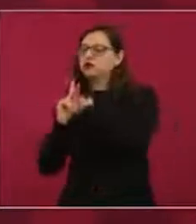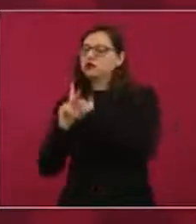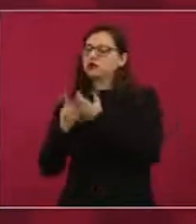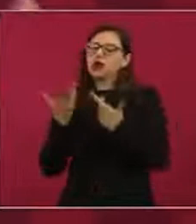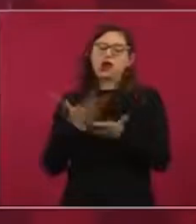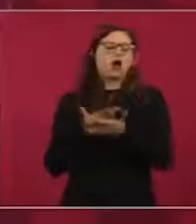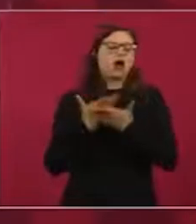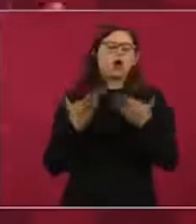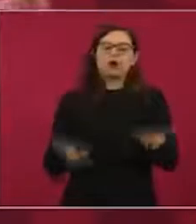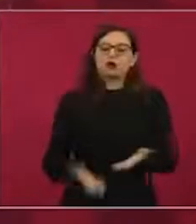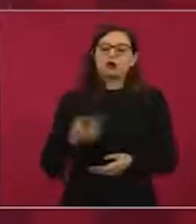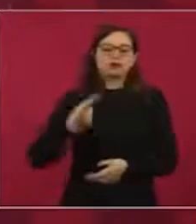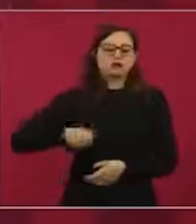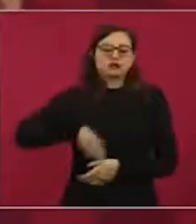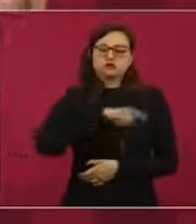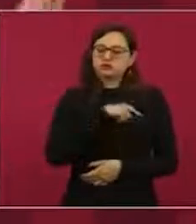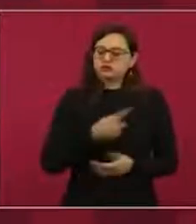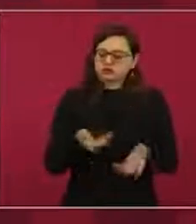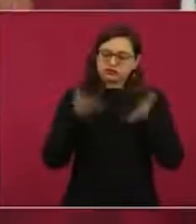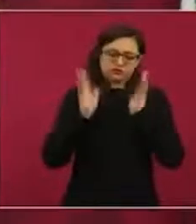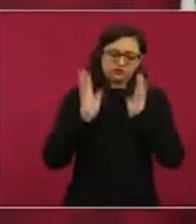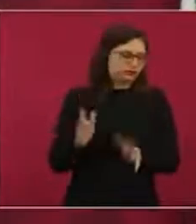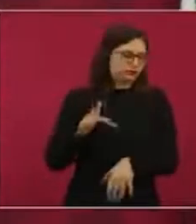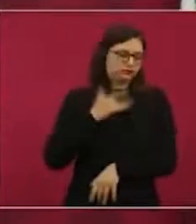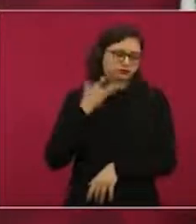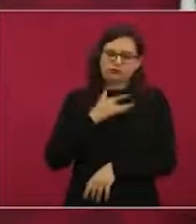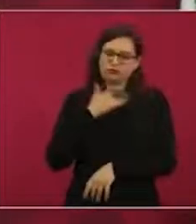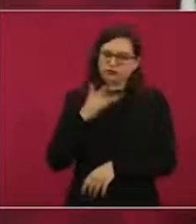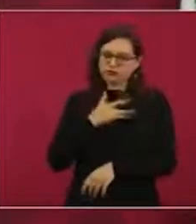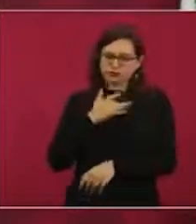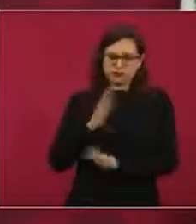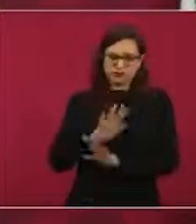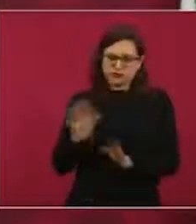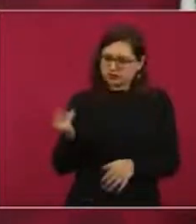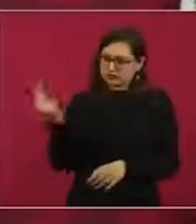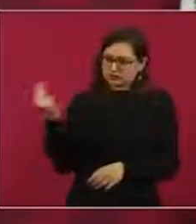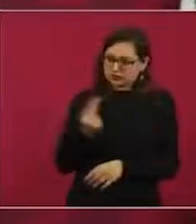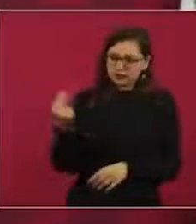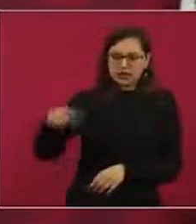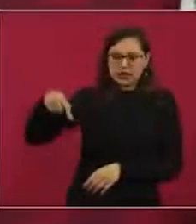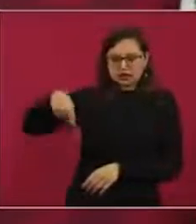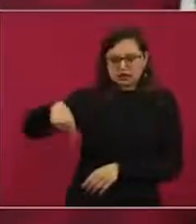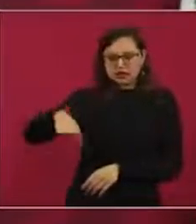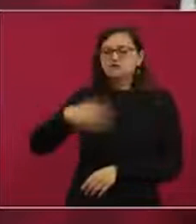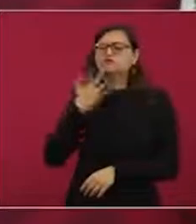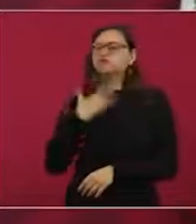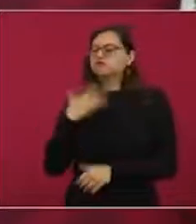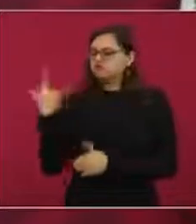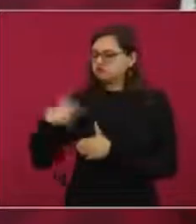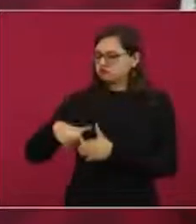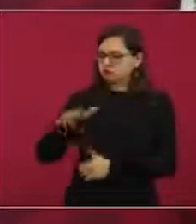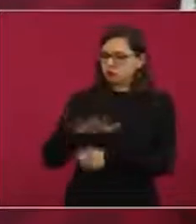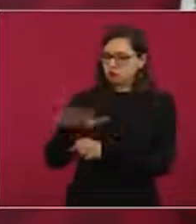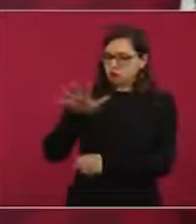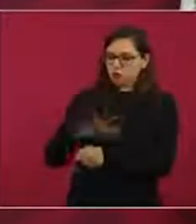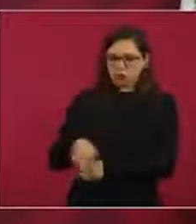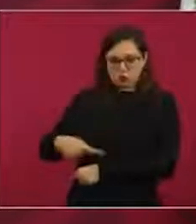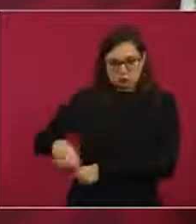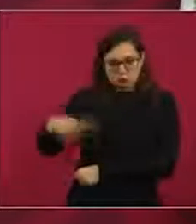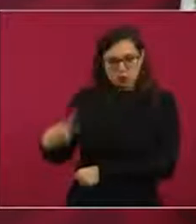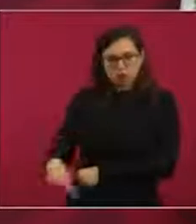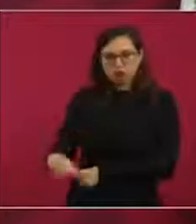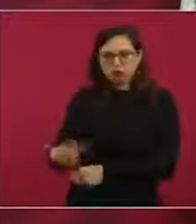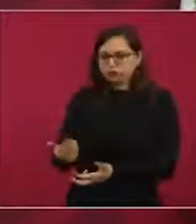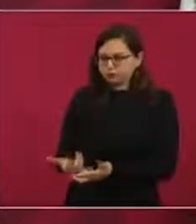autosuficientes, como lo fuimos hasta los años 80, que